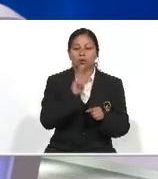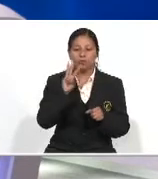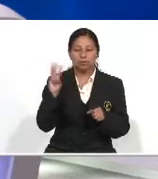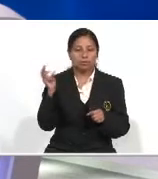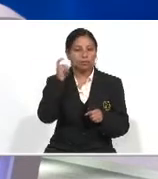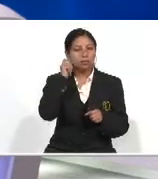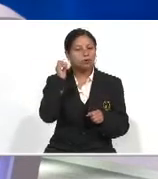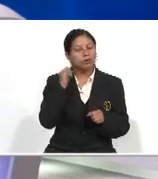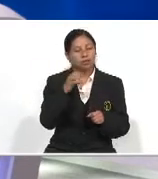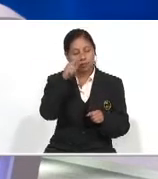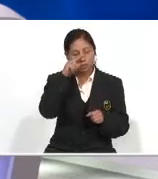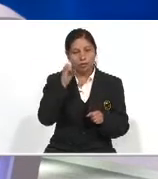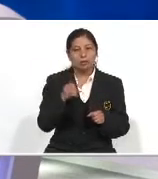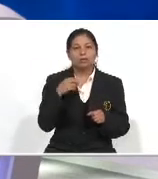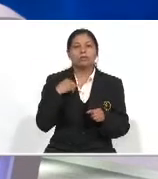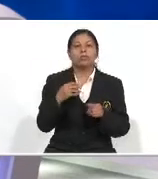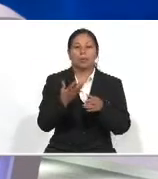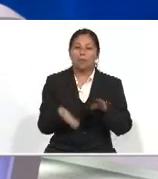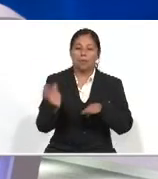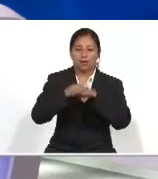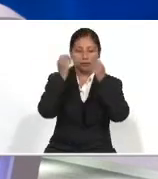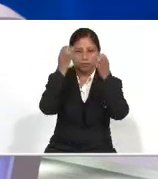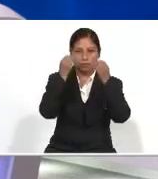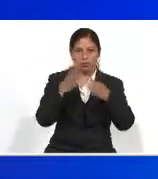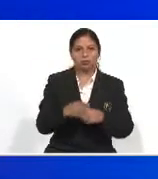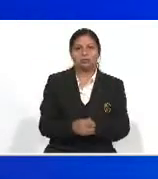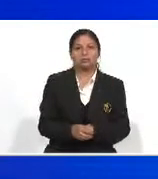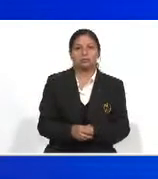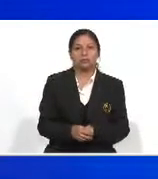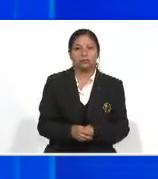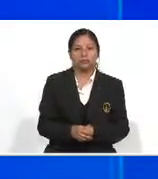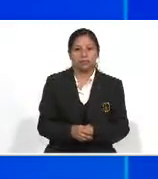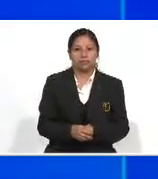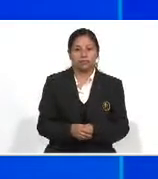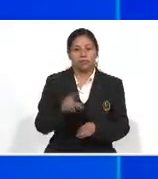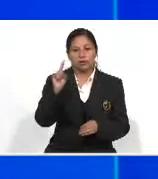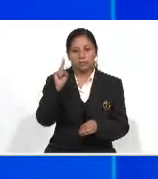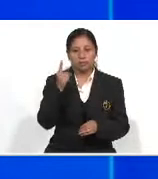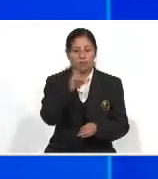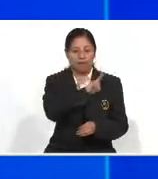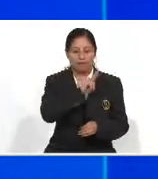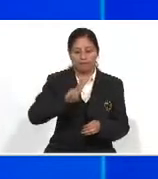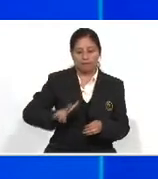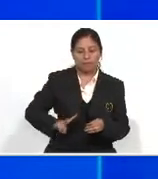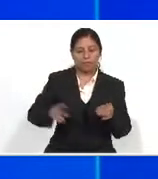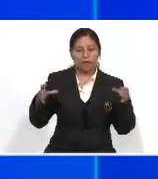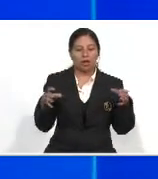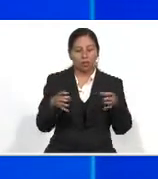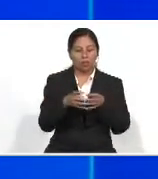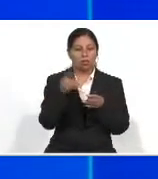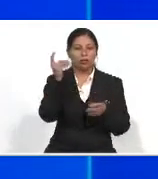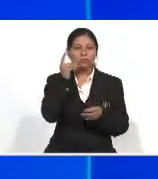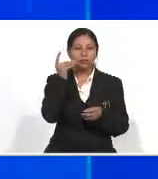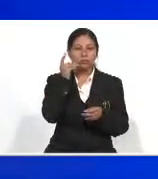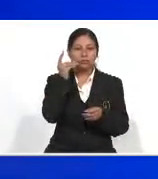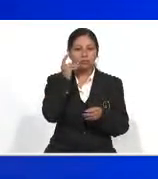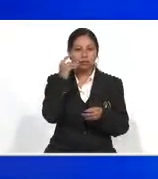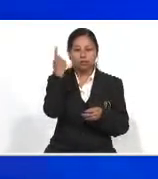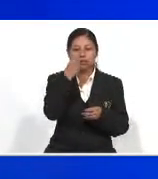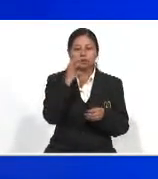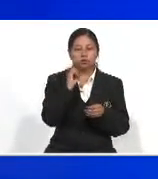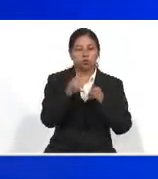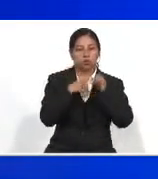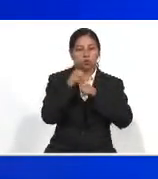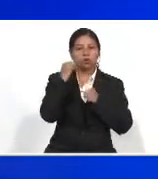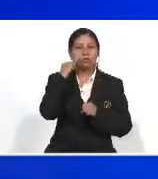.gov.gt Tenemos más información de su interés La primera vicepresidente de la Junta Directiva del Congreso La diputada Sofía